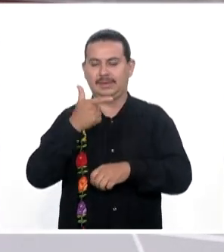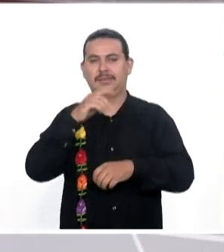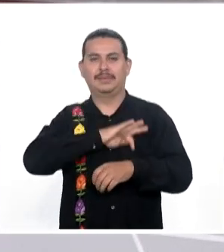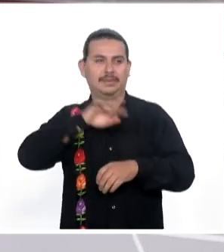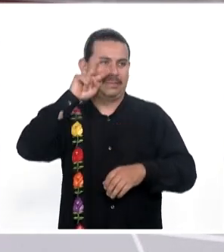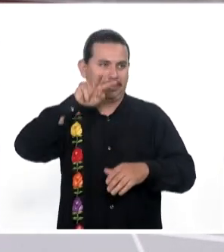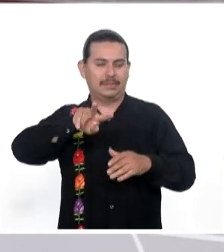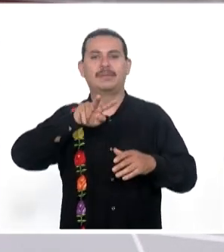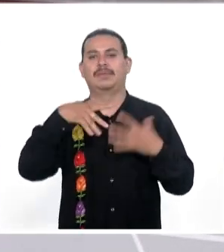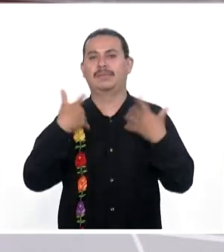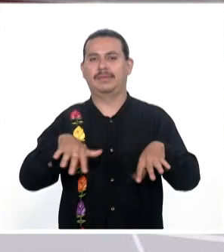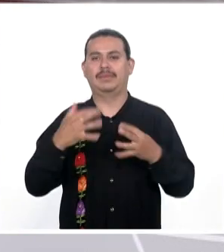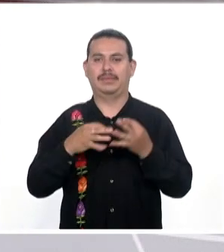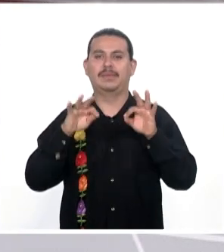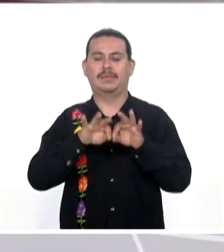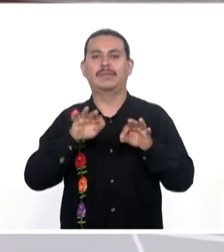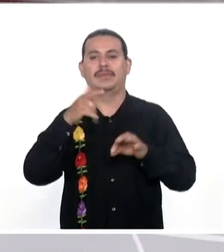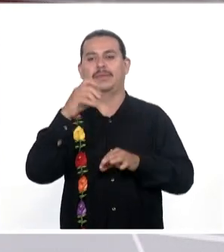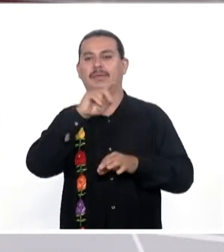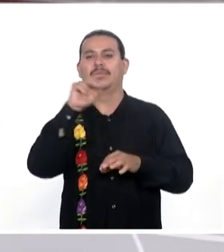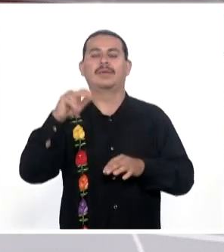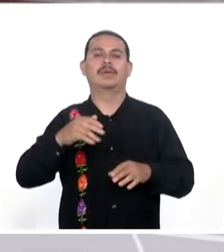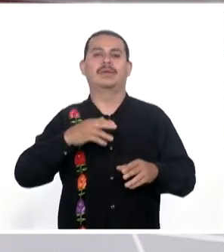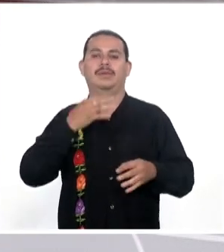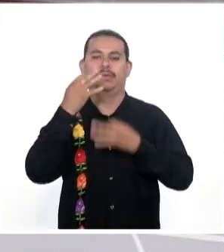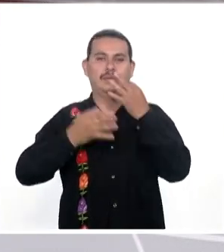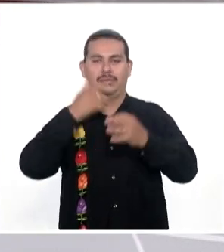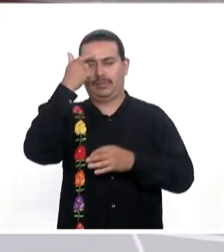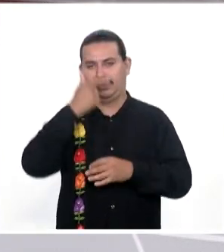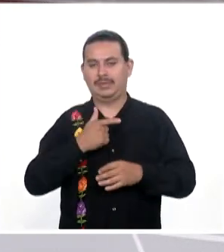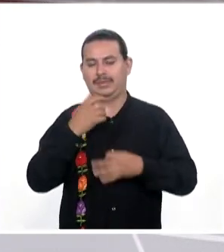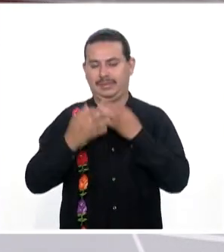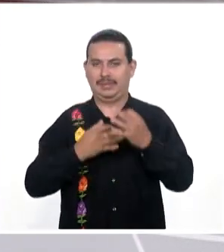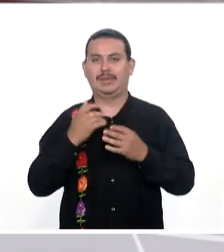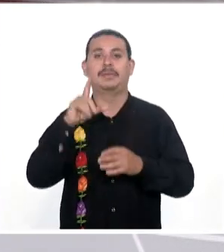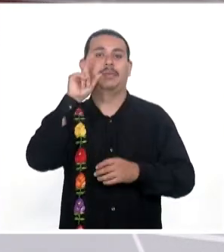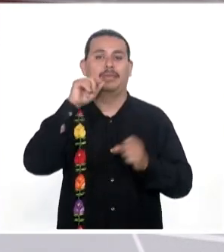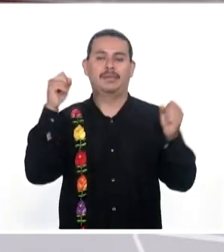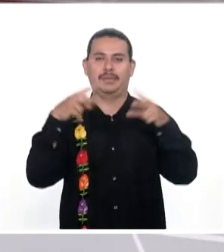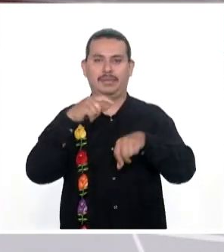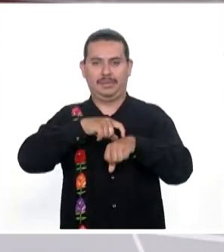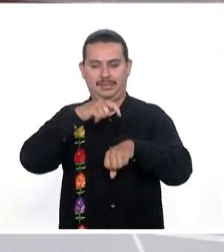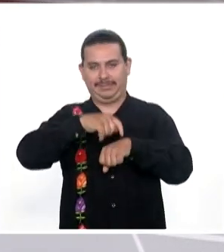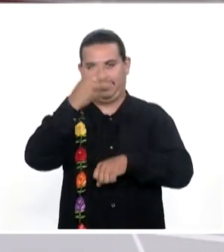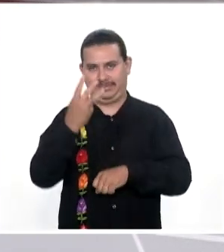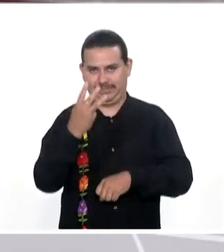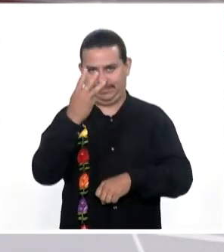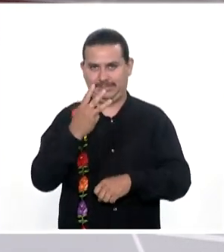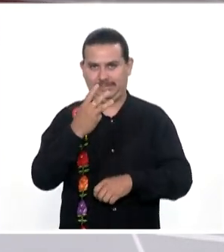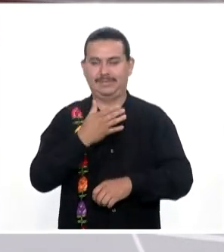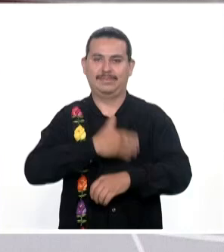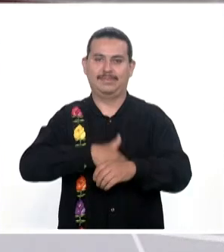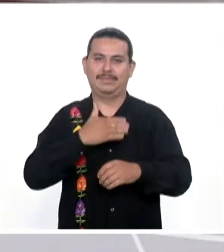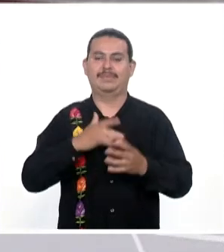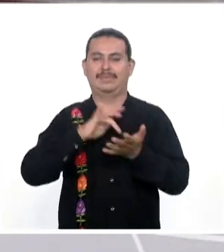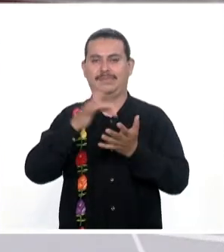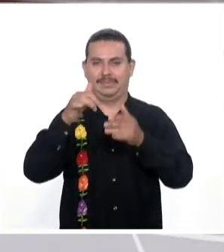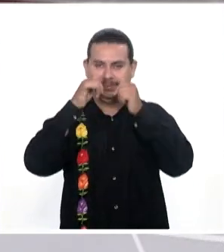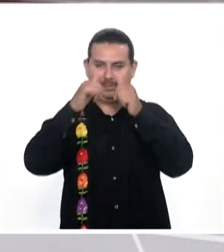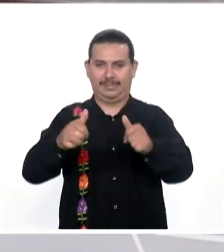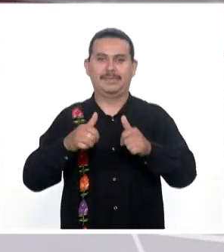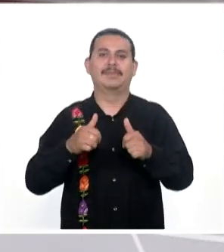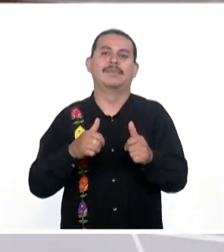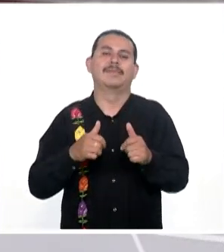Después vendrá la emisión de Noticias Nocturna y yo les espero mañana en punto de las 3 de la tarde. Gracias